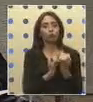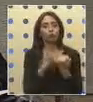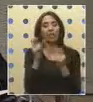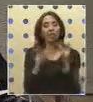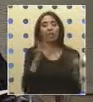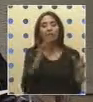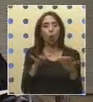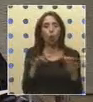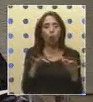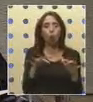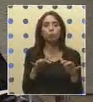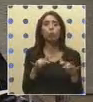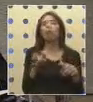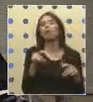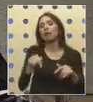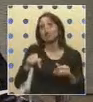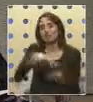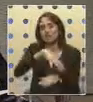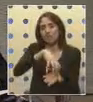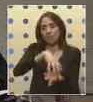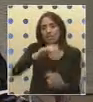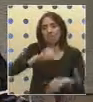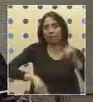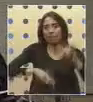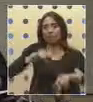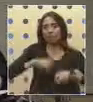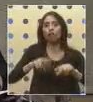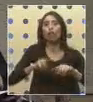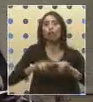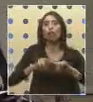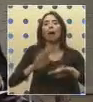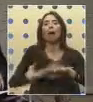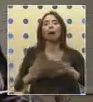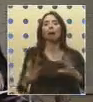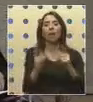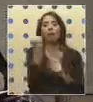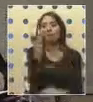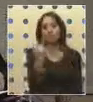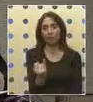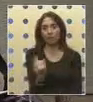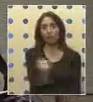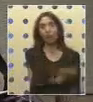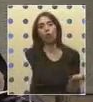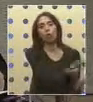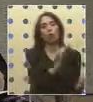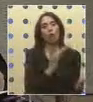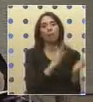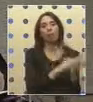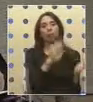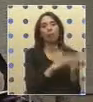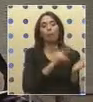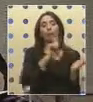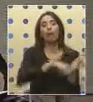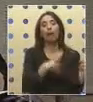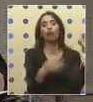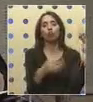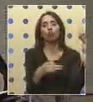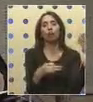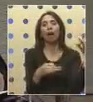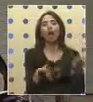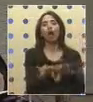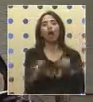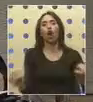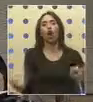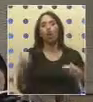ocupan usan, usufructúan y gozan los terrenos denominados Termas del Flaco solicitando además envíen las copias de los contratos, convenios y otros